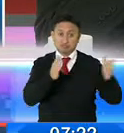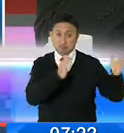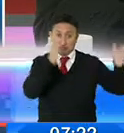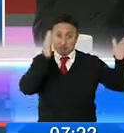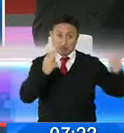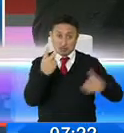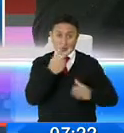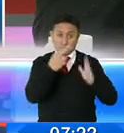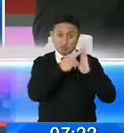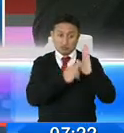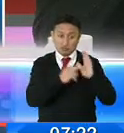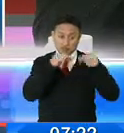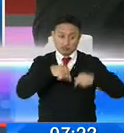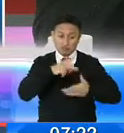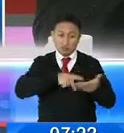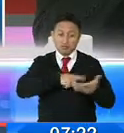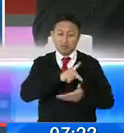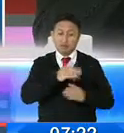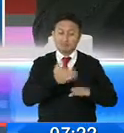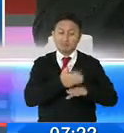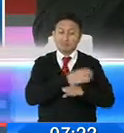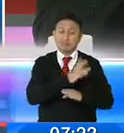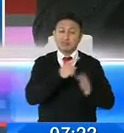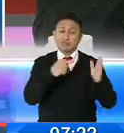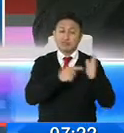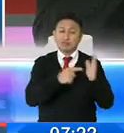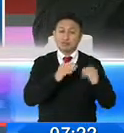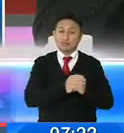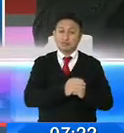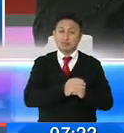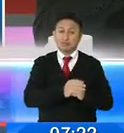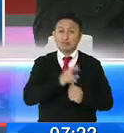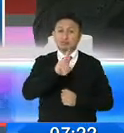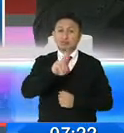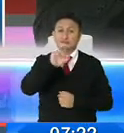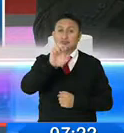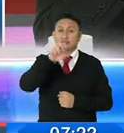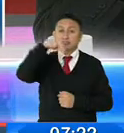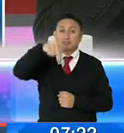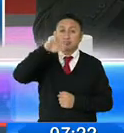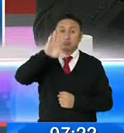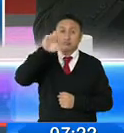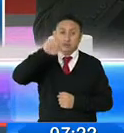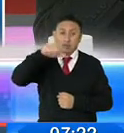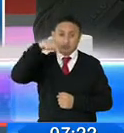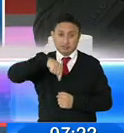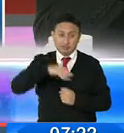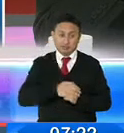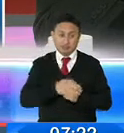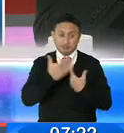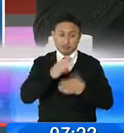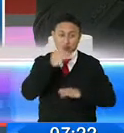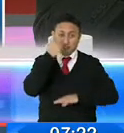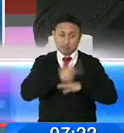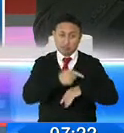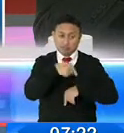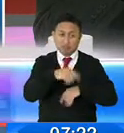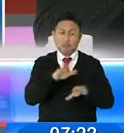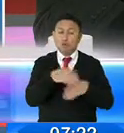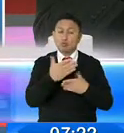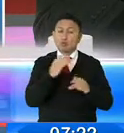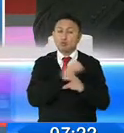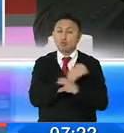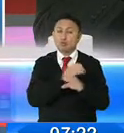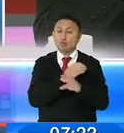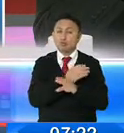deberán pagar el anticipo del impuesto a la renta de acuerdo al decreto que su fórmula de cálculo básicamente